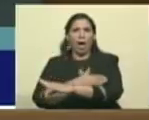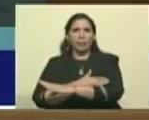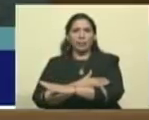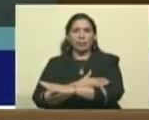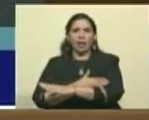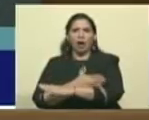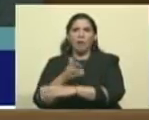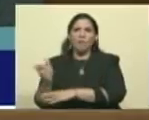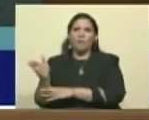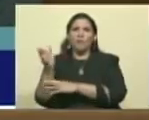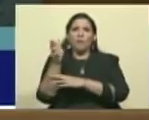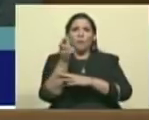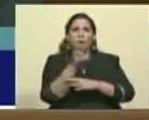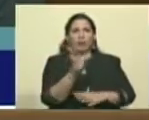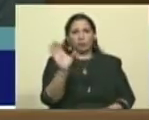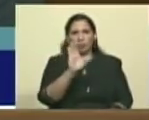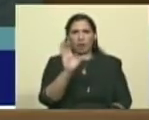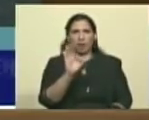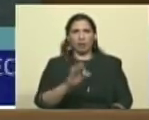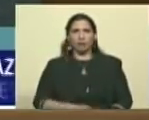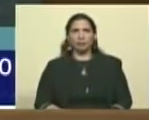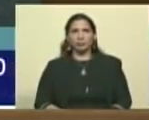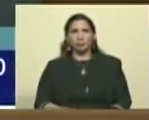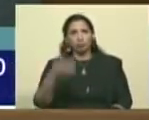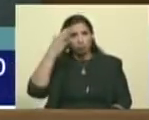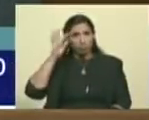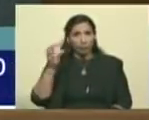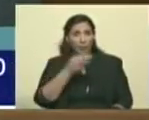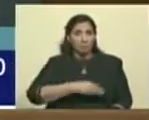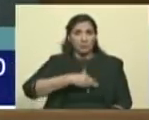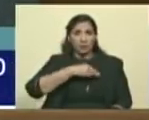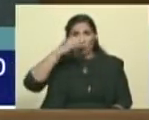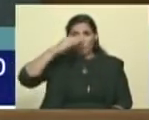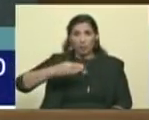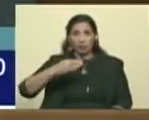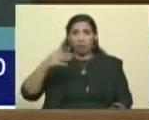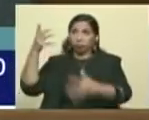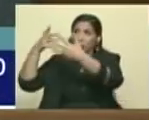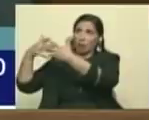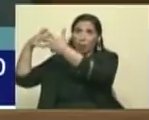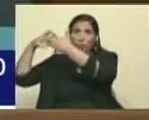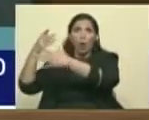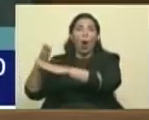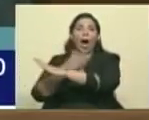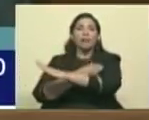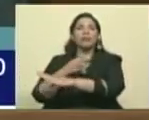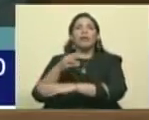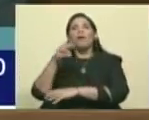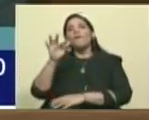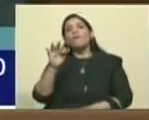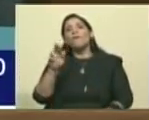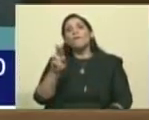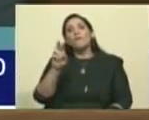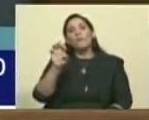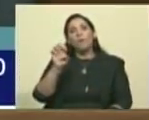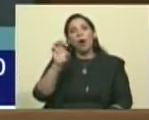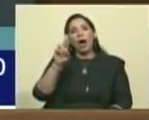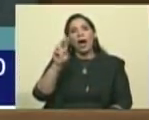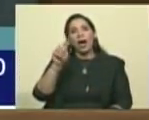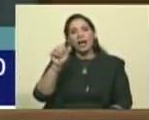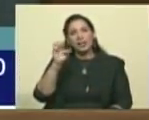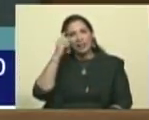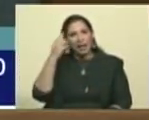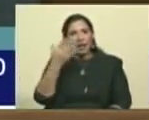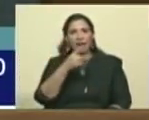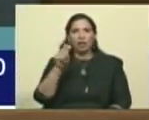Ahí estaba. La oficina de la misión militar norteamericana estaba en Fuerte Tuna. Hasta que el comandante Chávez los echó de